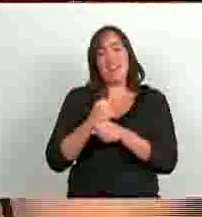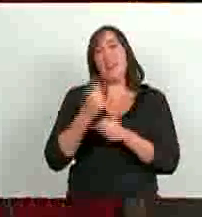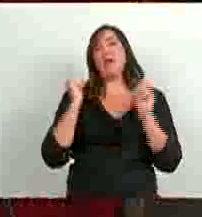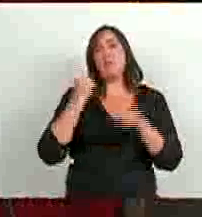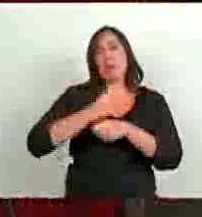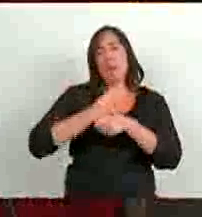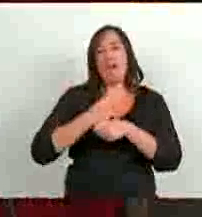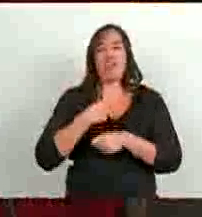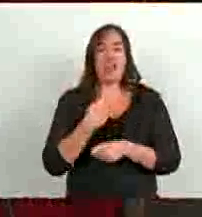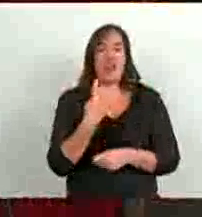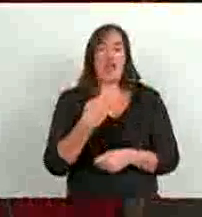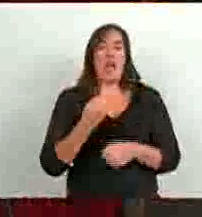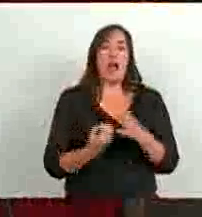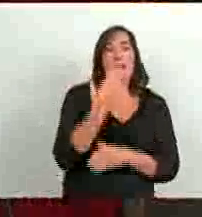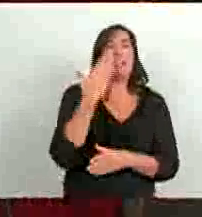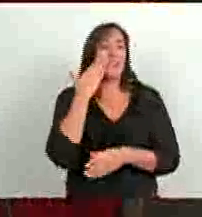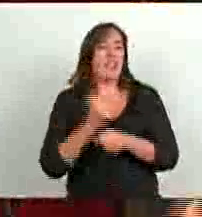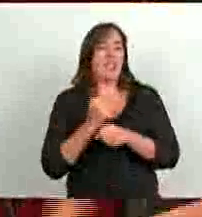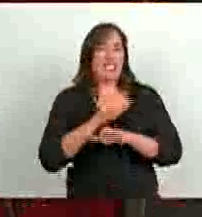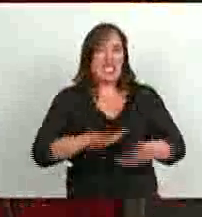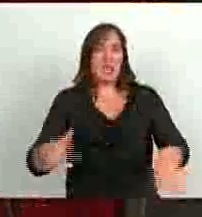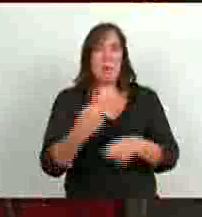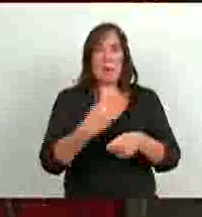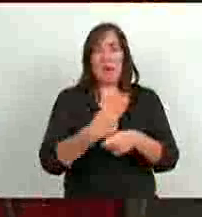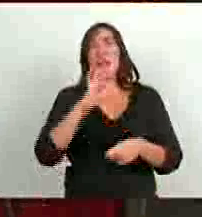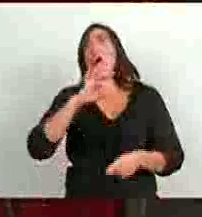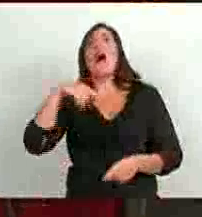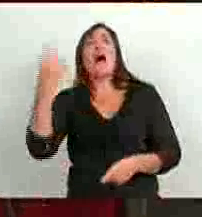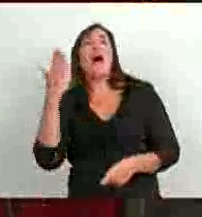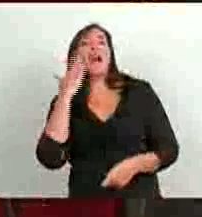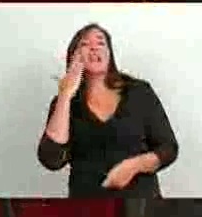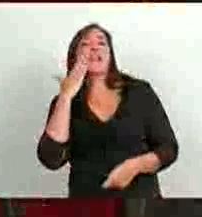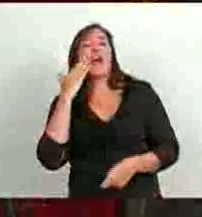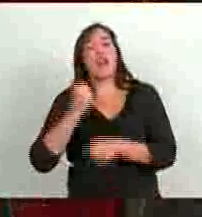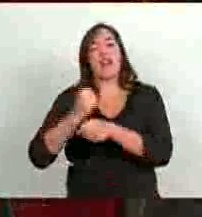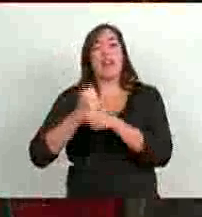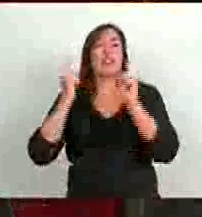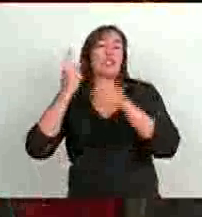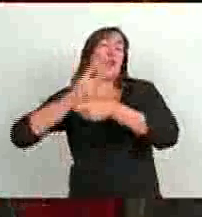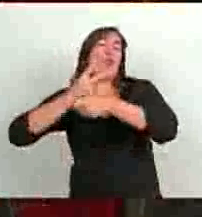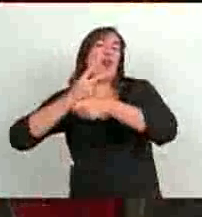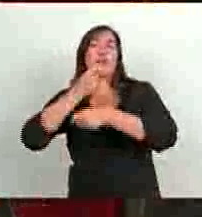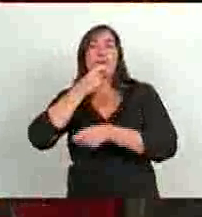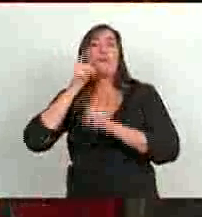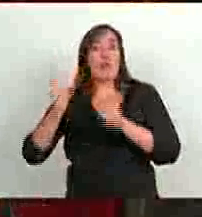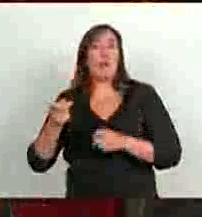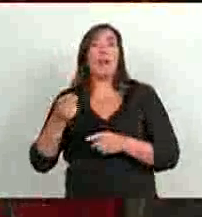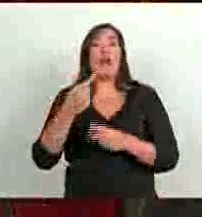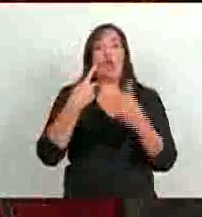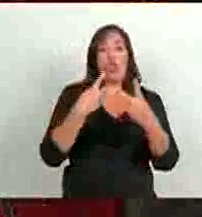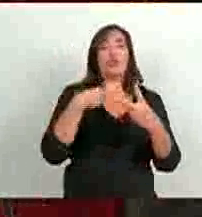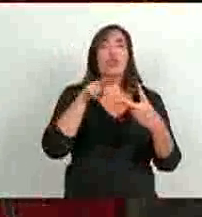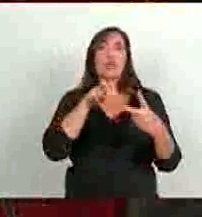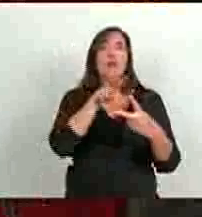y en la secundaria serían 30 horas, 15 y 15, porque se considera por cargo, llegaría también a dos cargos. De